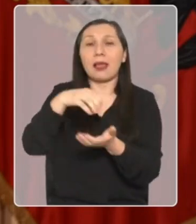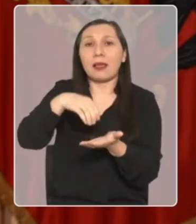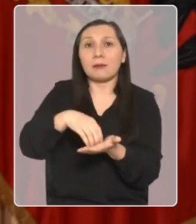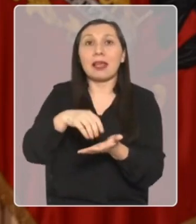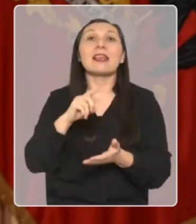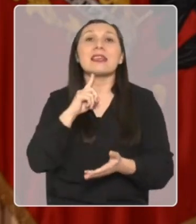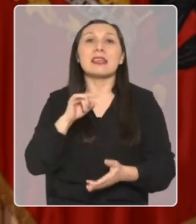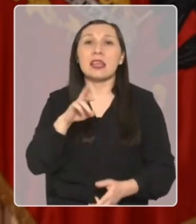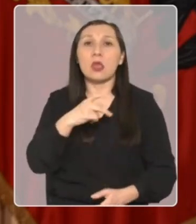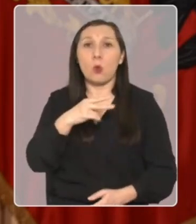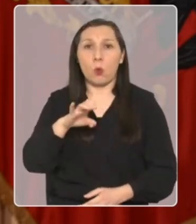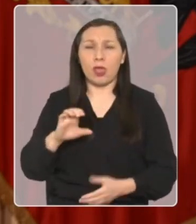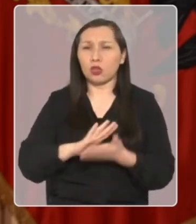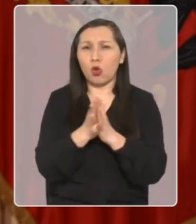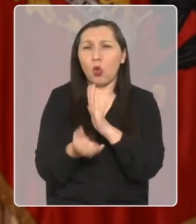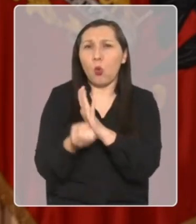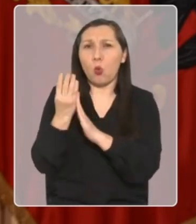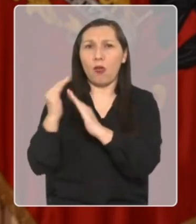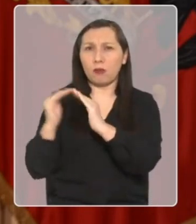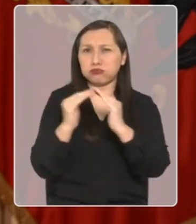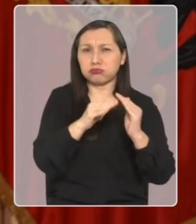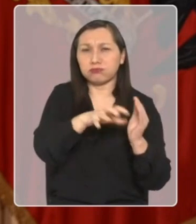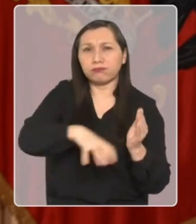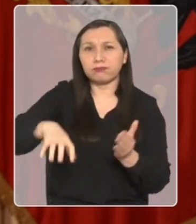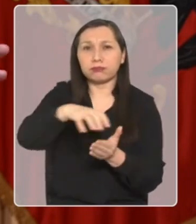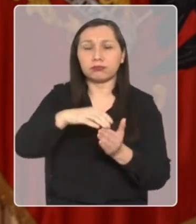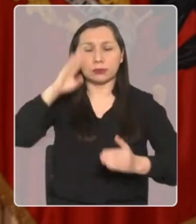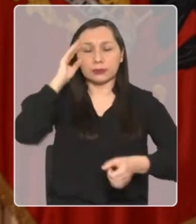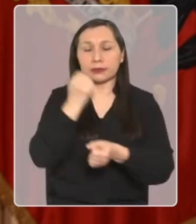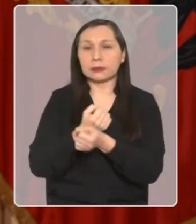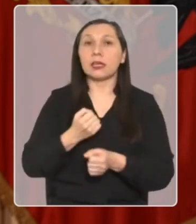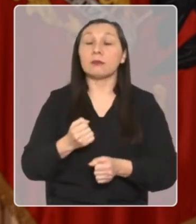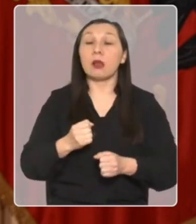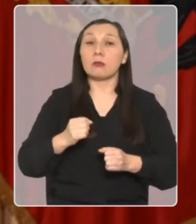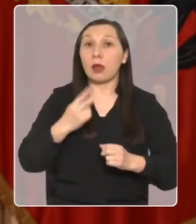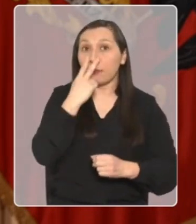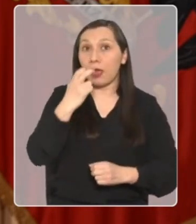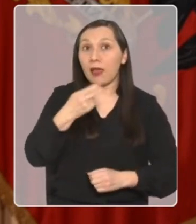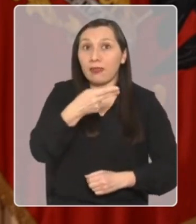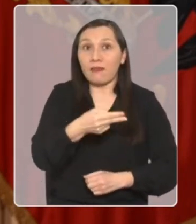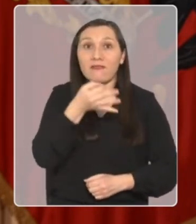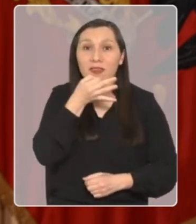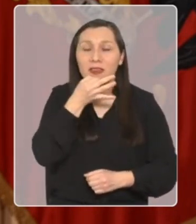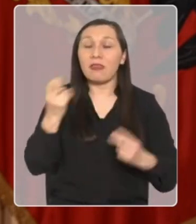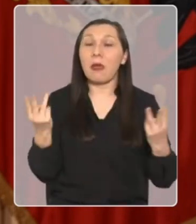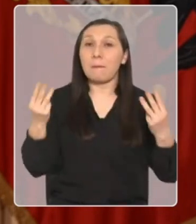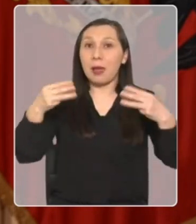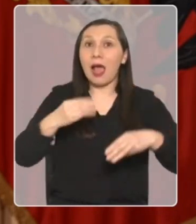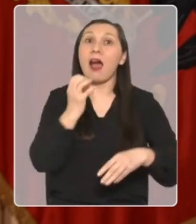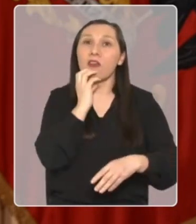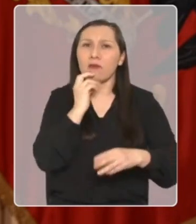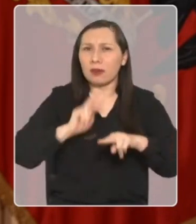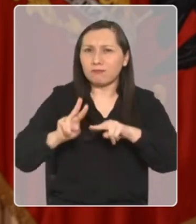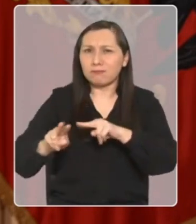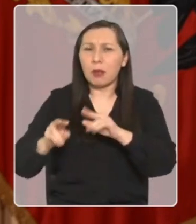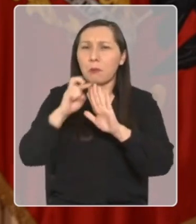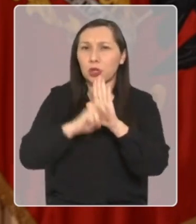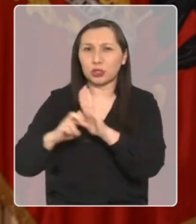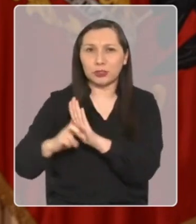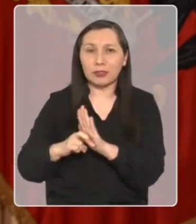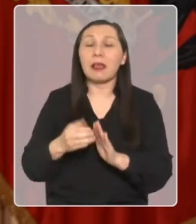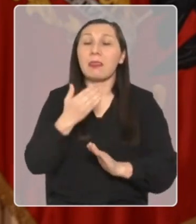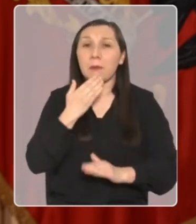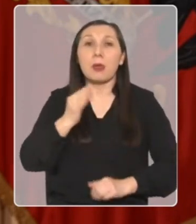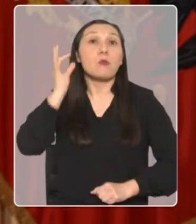y toda la nueva infraestructura de las policías. En los proyectos de hidrógeno verde que se están gestando en Magallanes y Antofagasta. O también